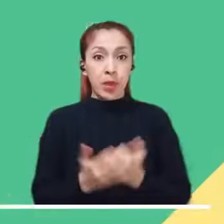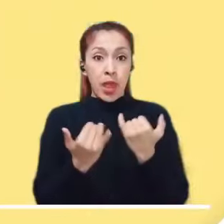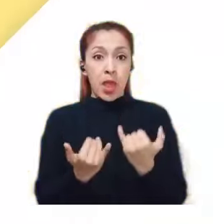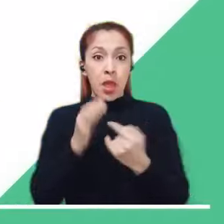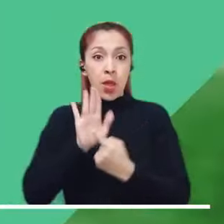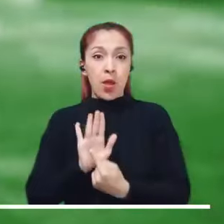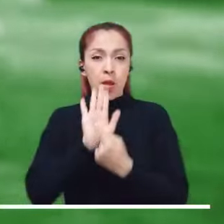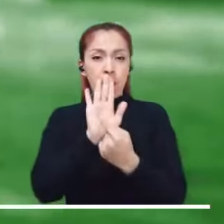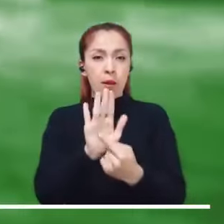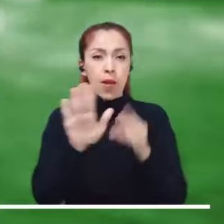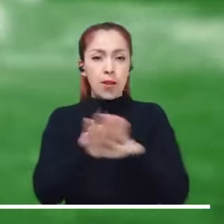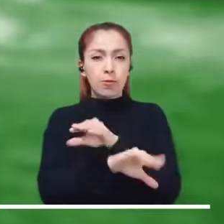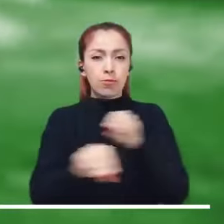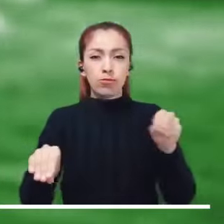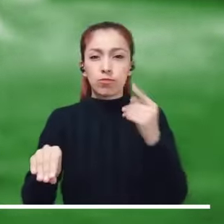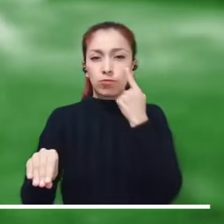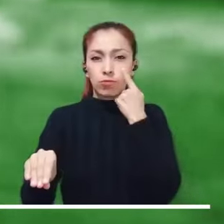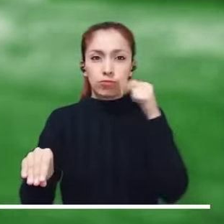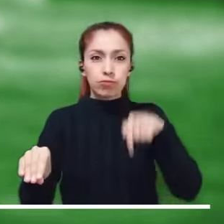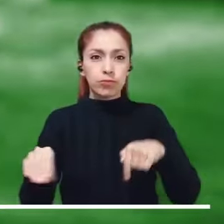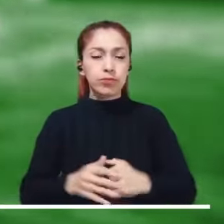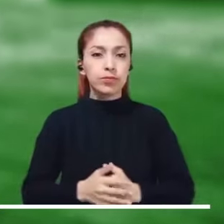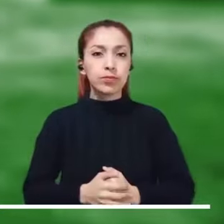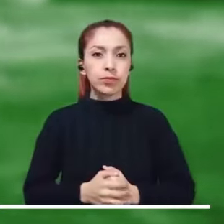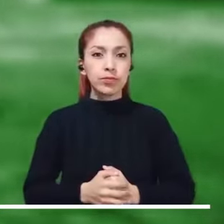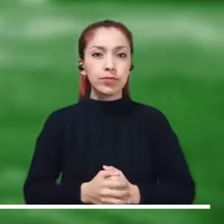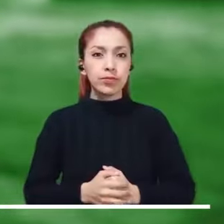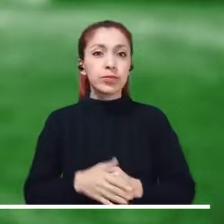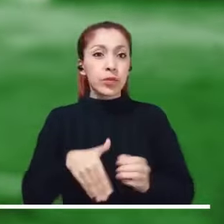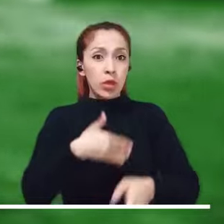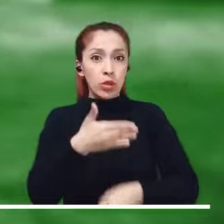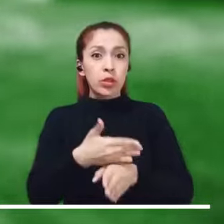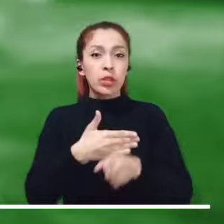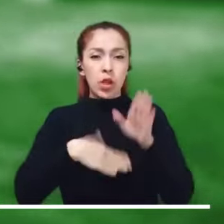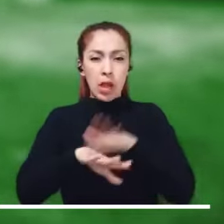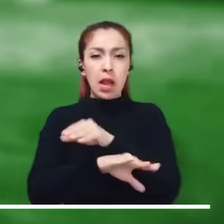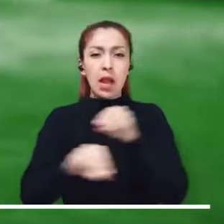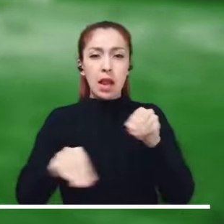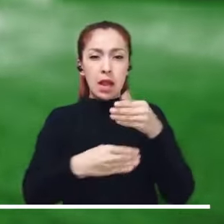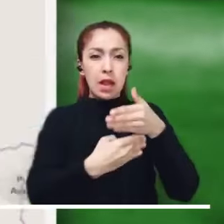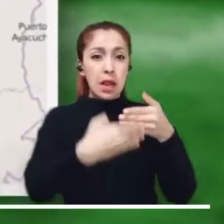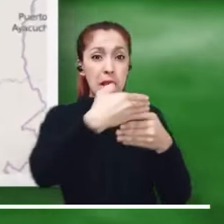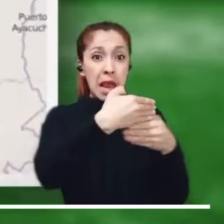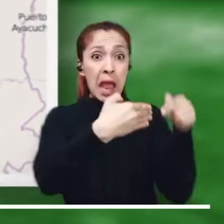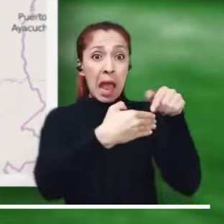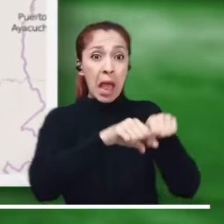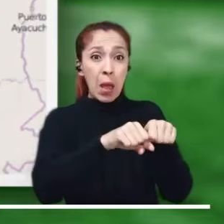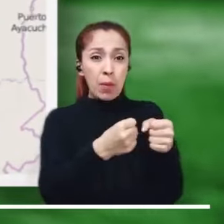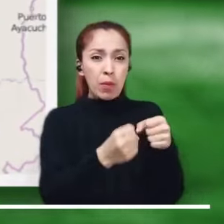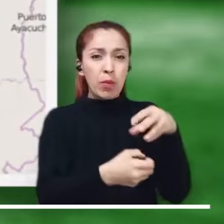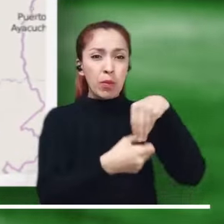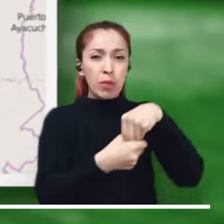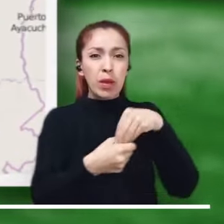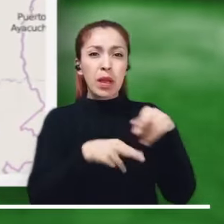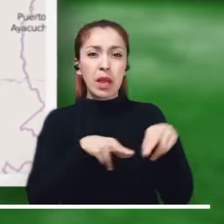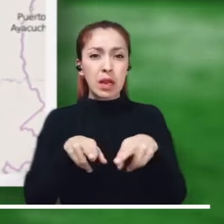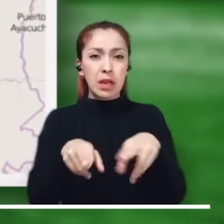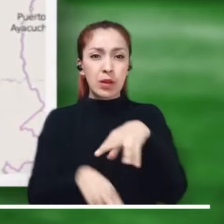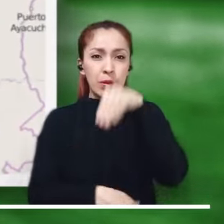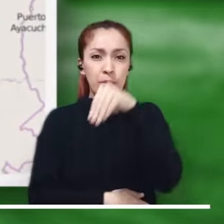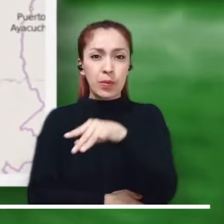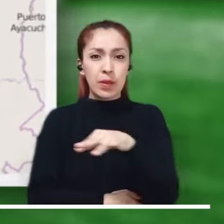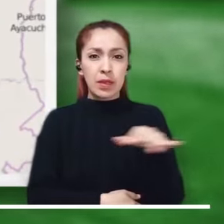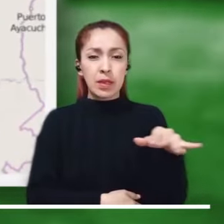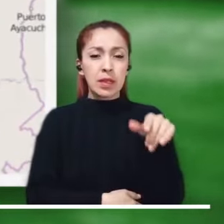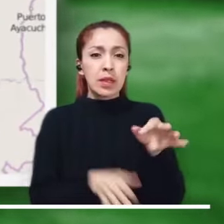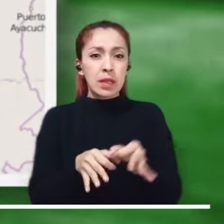Les presentamos las alertas que se encuentran activas. Continúa la alerta por posible fractura del